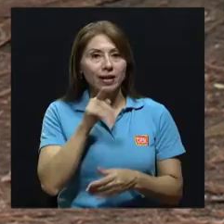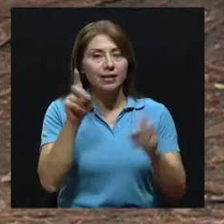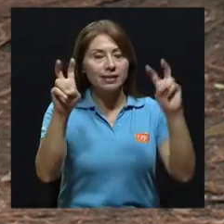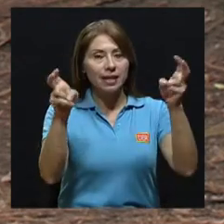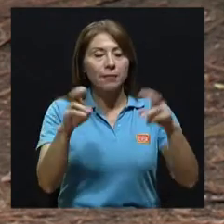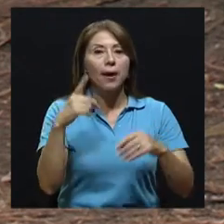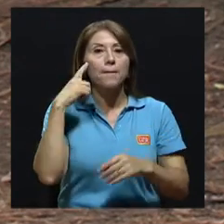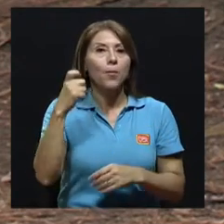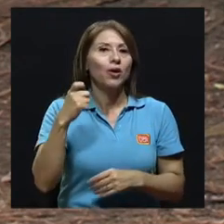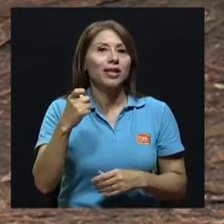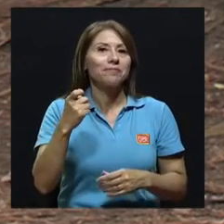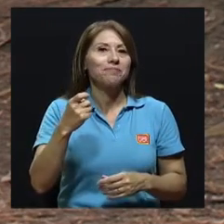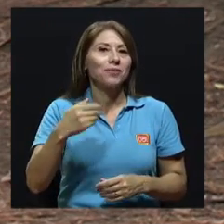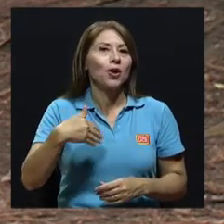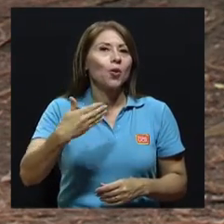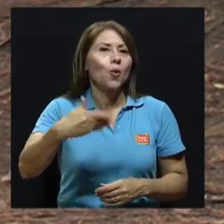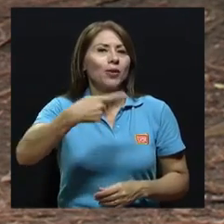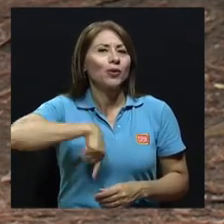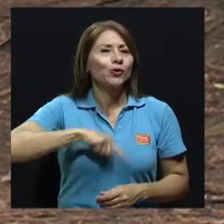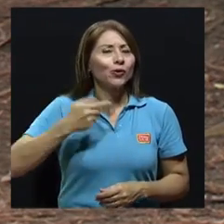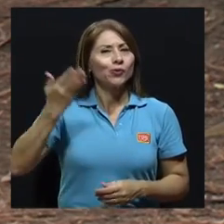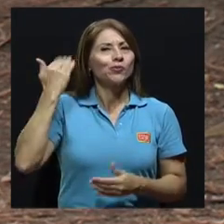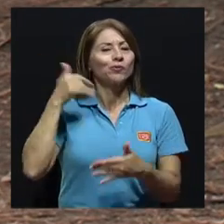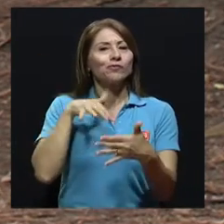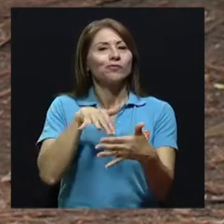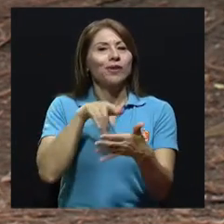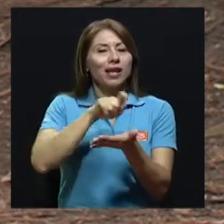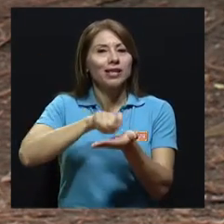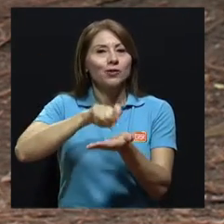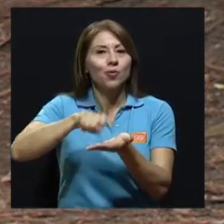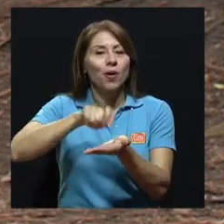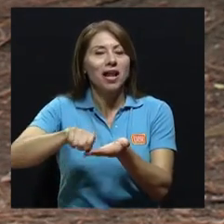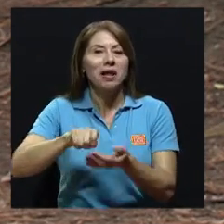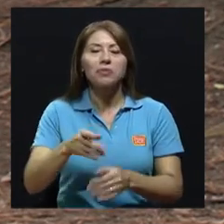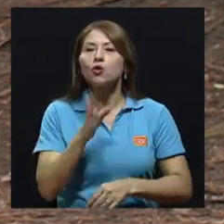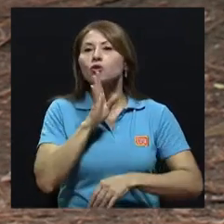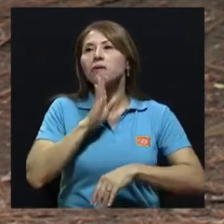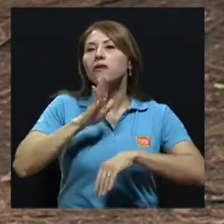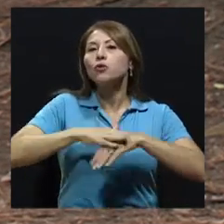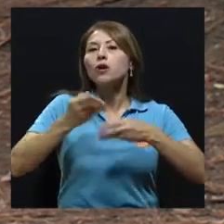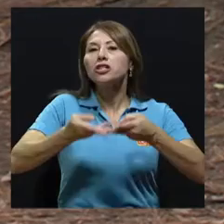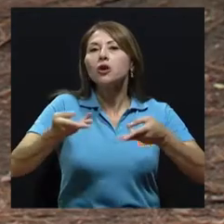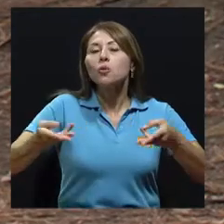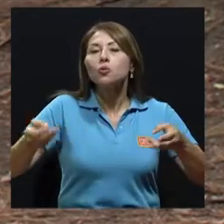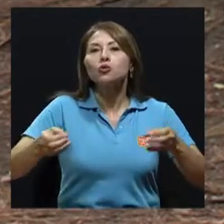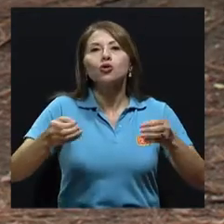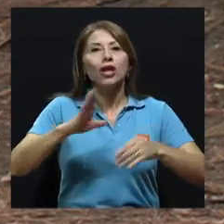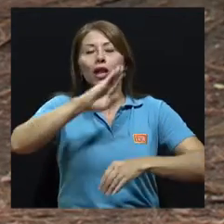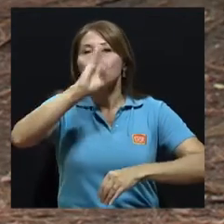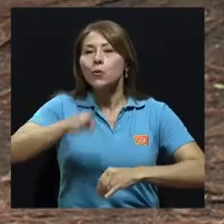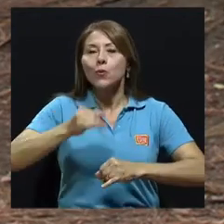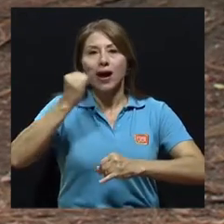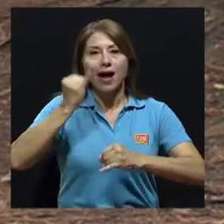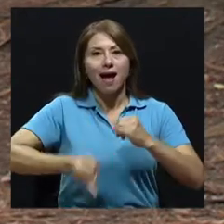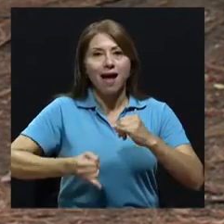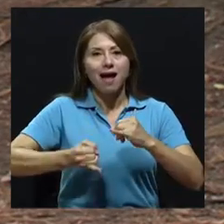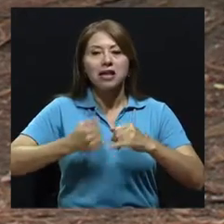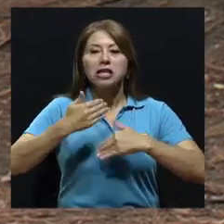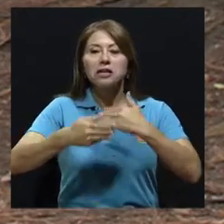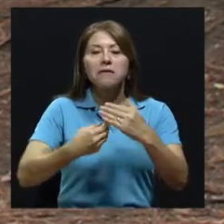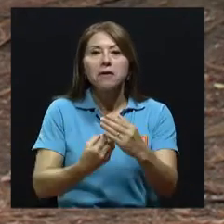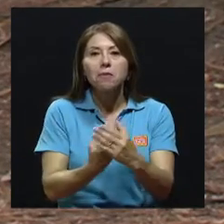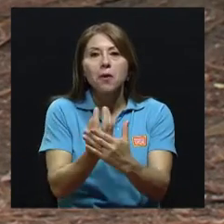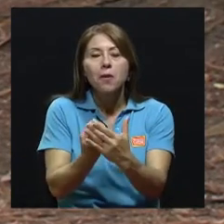decíamos que cuando en la escuela estábamos se nos hablaban de los recursos que se iban a renovar, que nunca se iban a agotar, pero ha